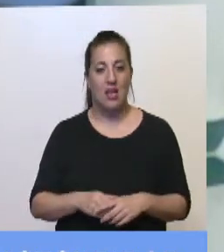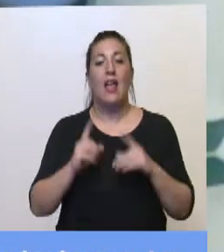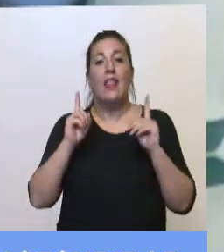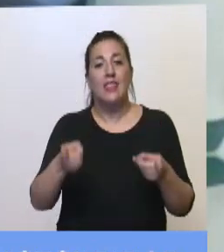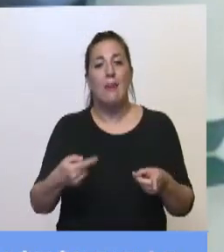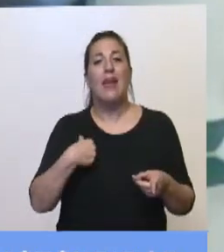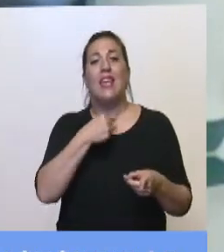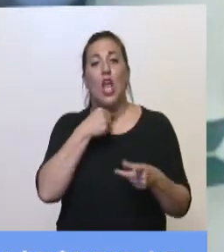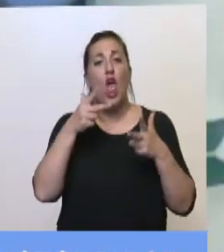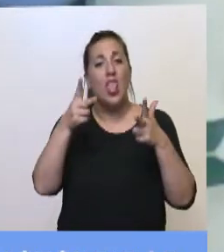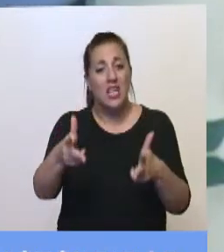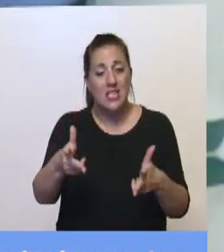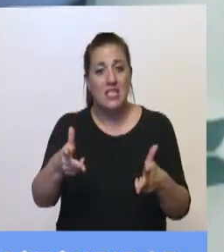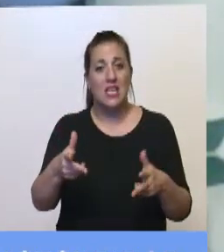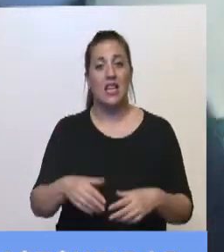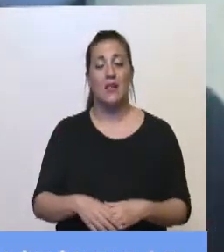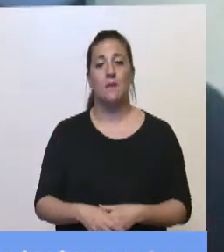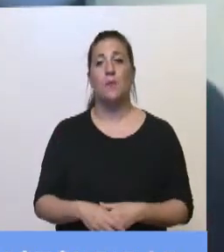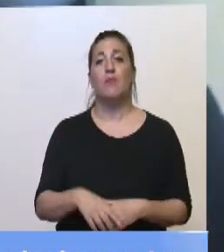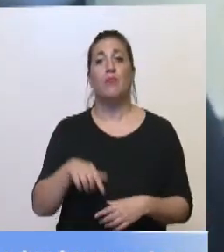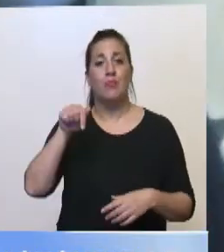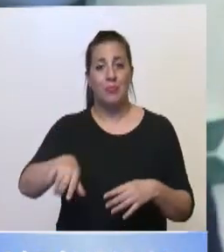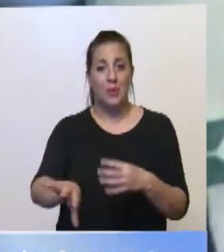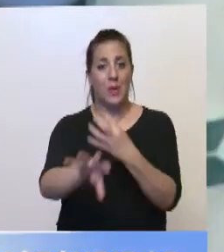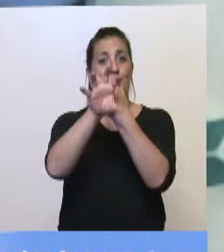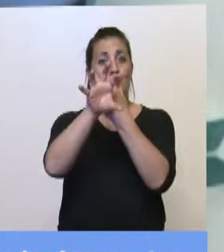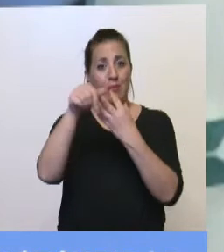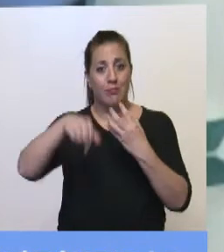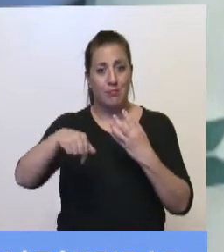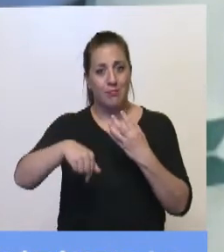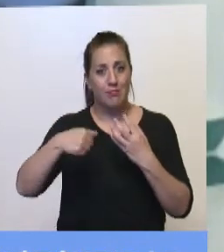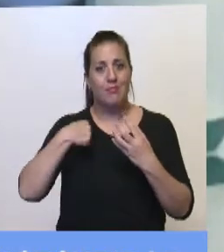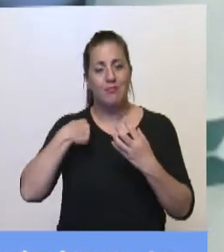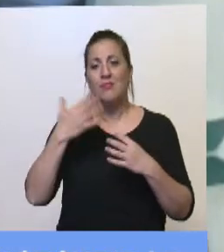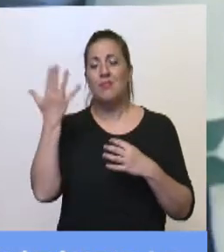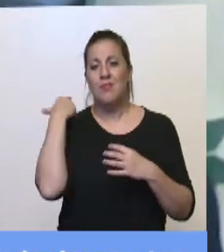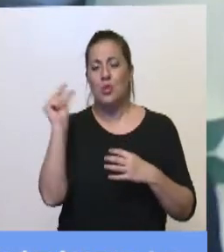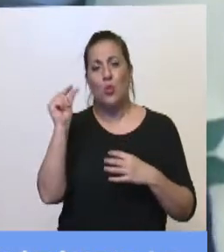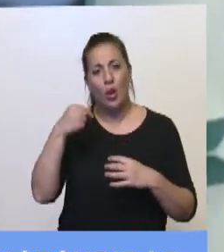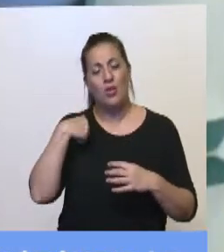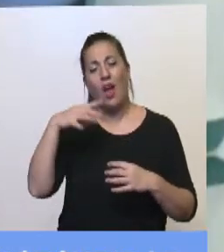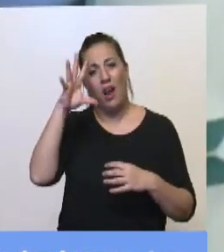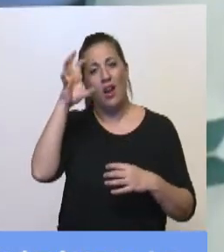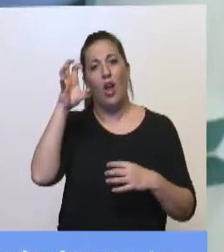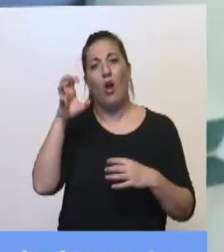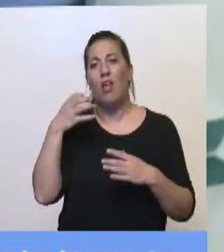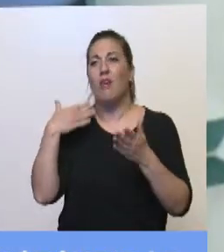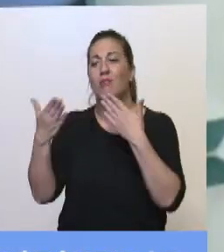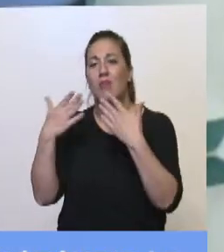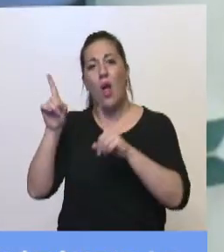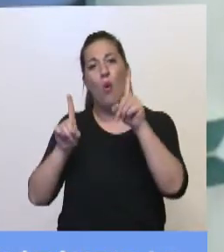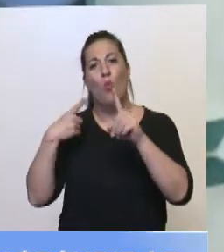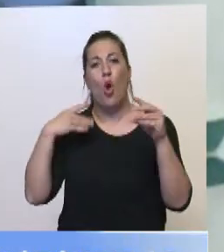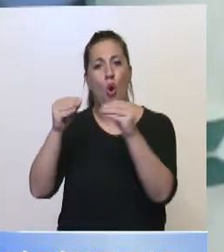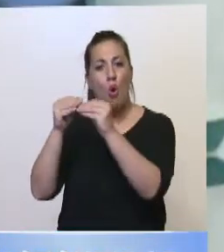decirle, Presidenta, que estamos haciendo videoconferencias, y yo recordar, hace unos momentos recordaba aquí, con algunos colegas y